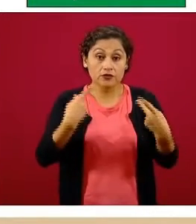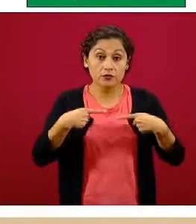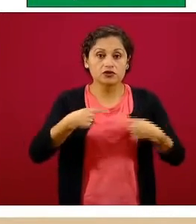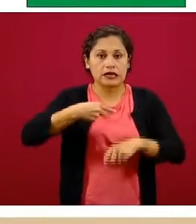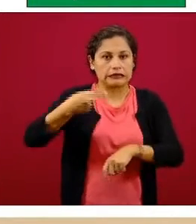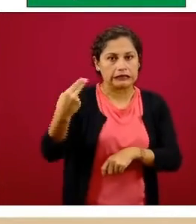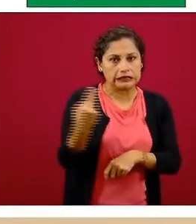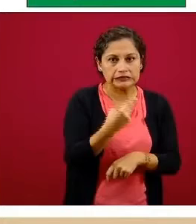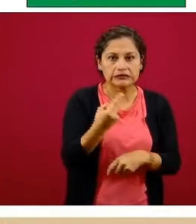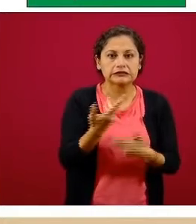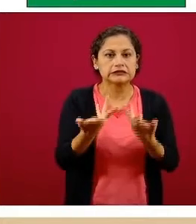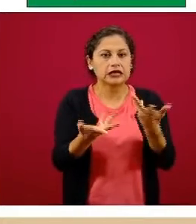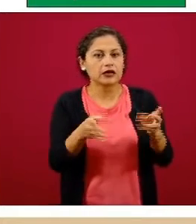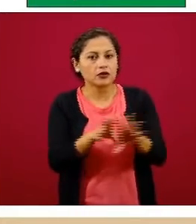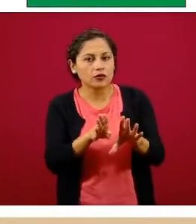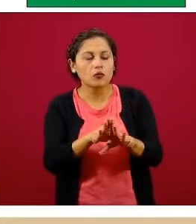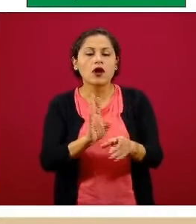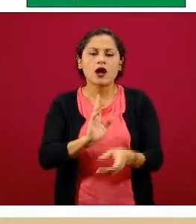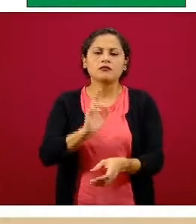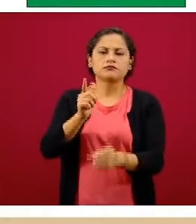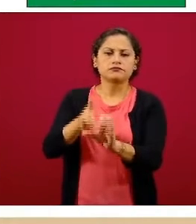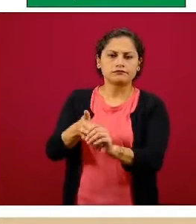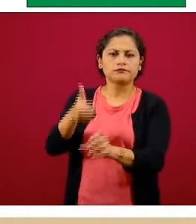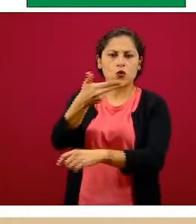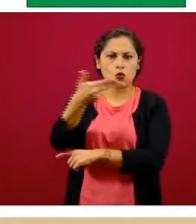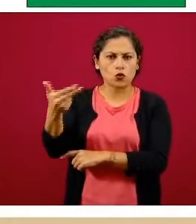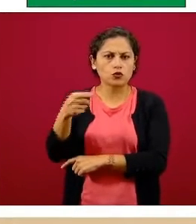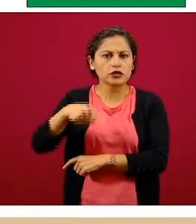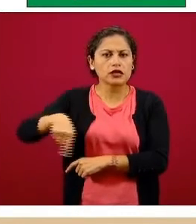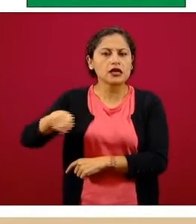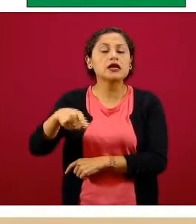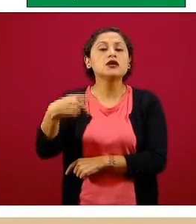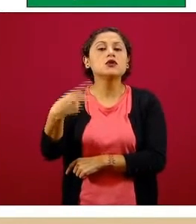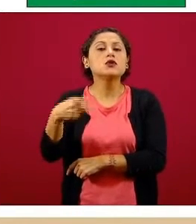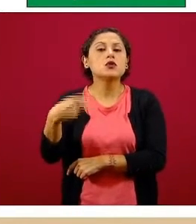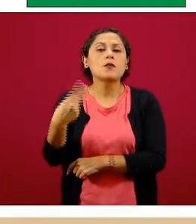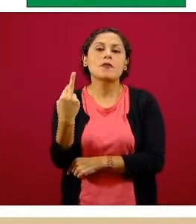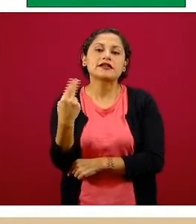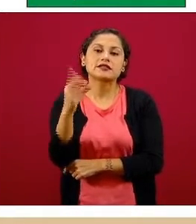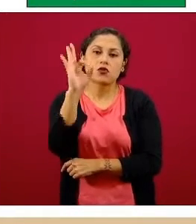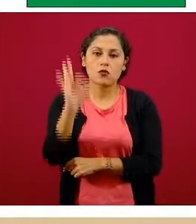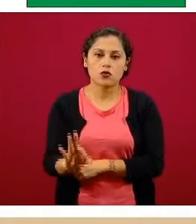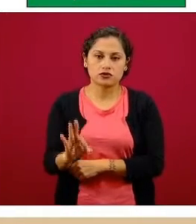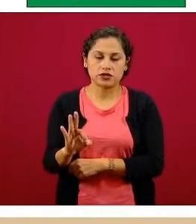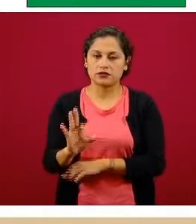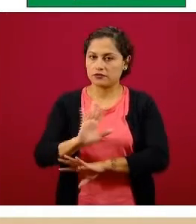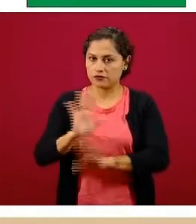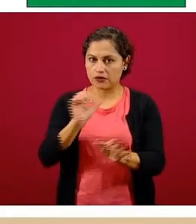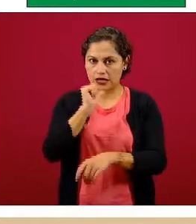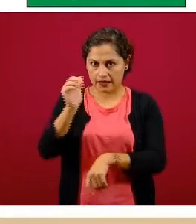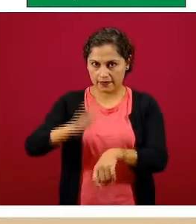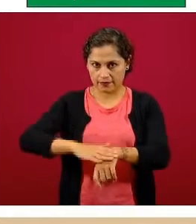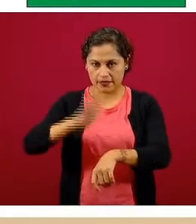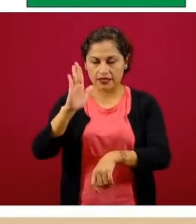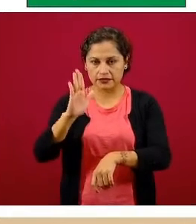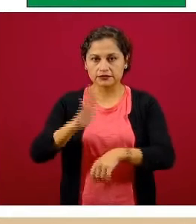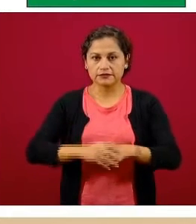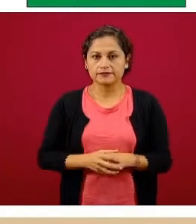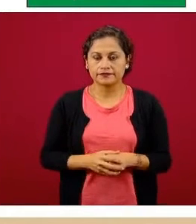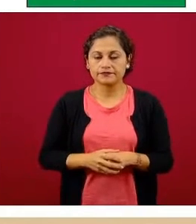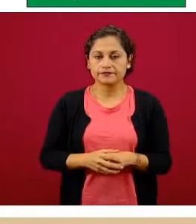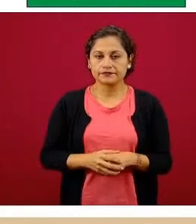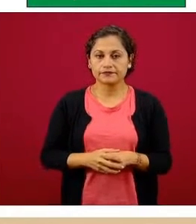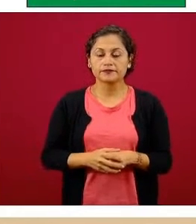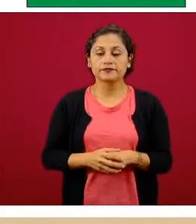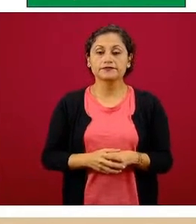alojarse, pues bueno, se puede activar hasta un 25 por ciento de aforo la actividad hotelera con